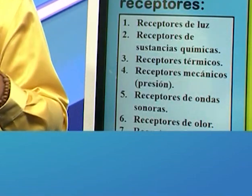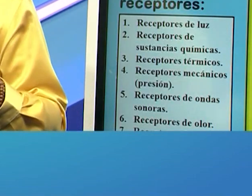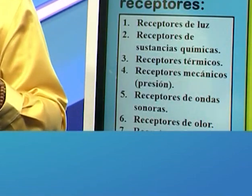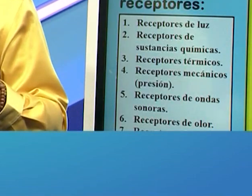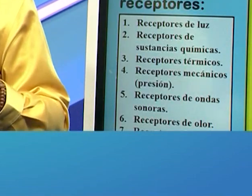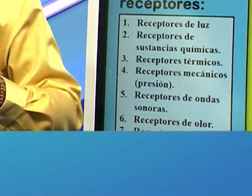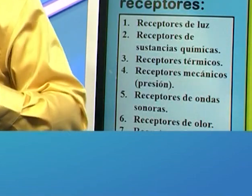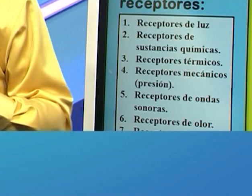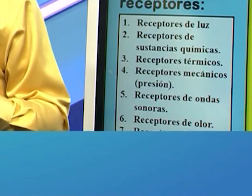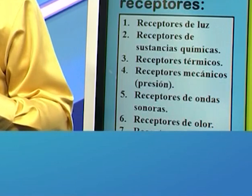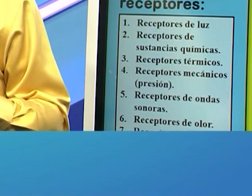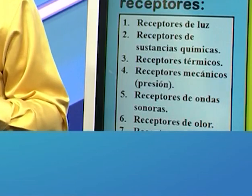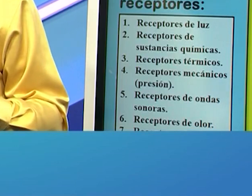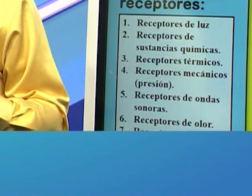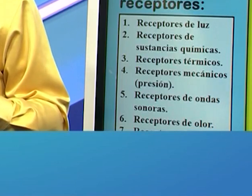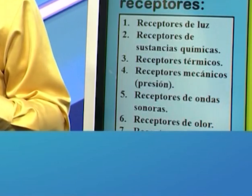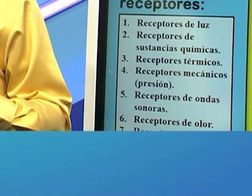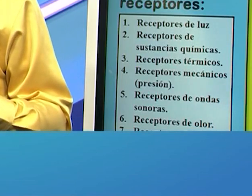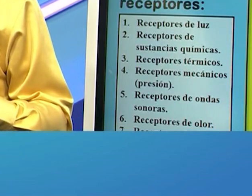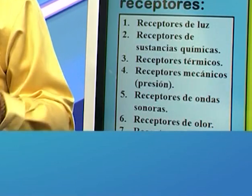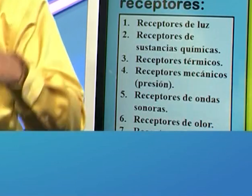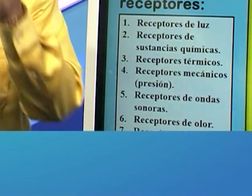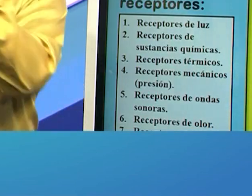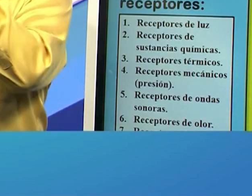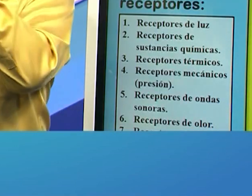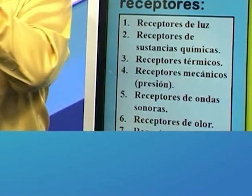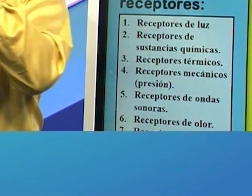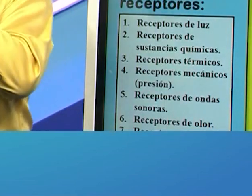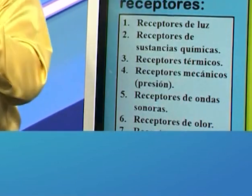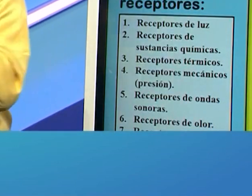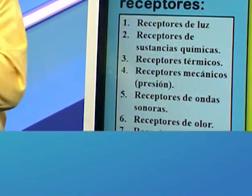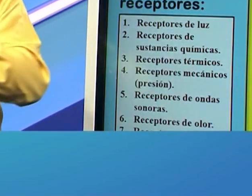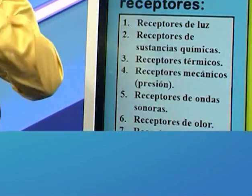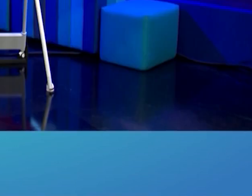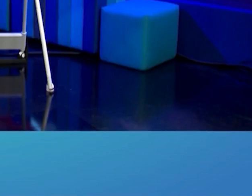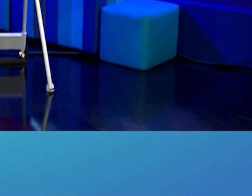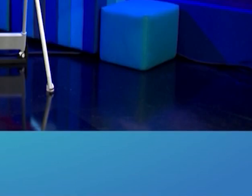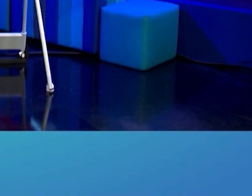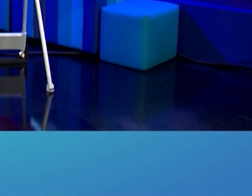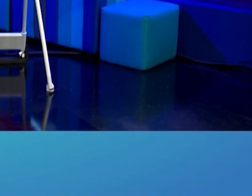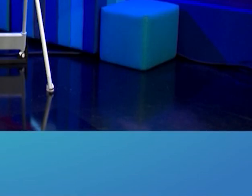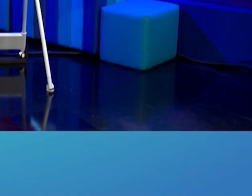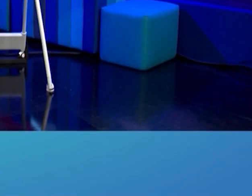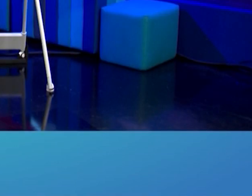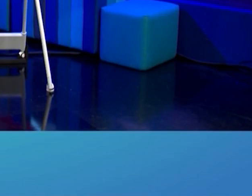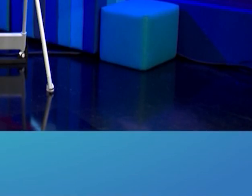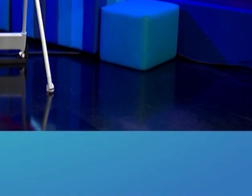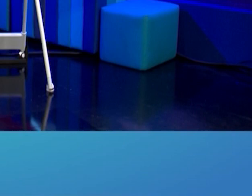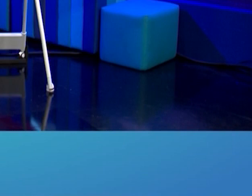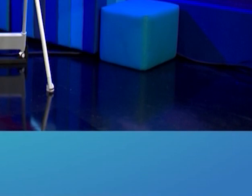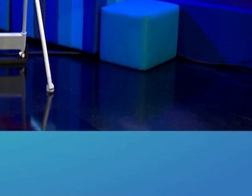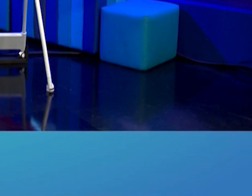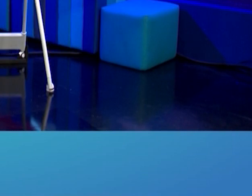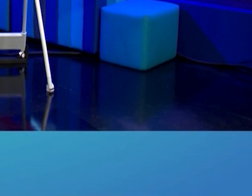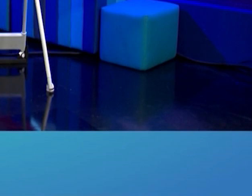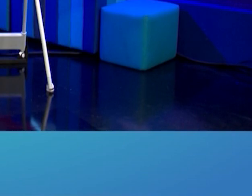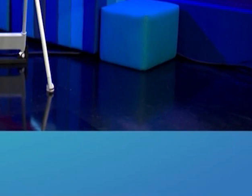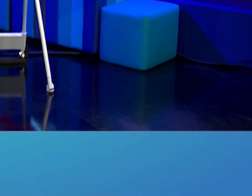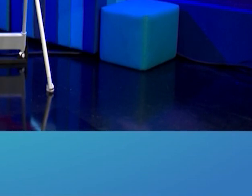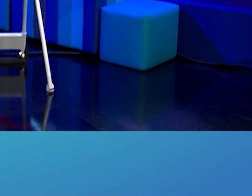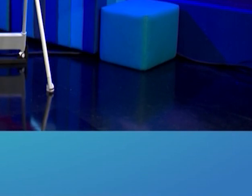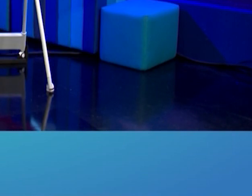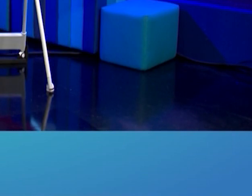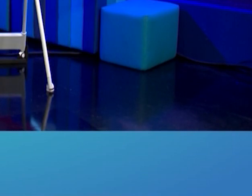los receptores de olor kareimis las hojas nasales muy bien excelente kareimis muy bien ahora vamos